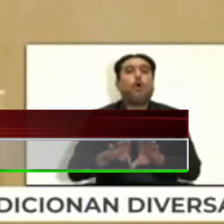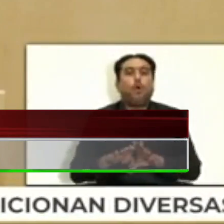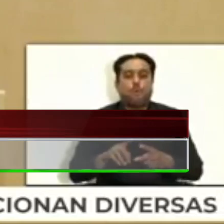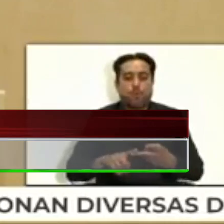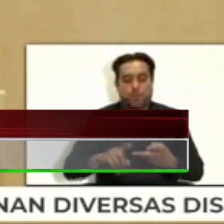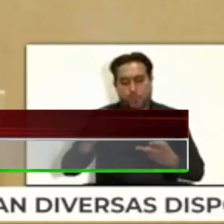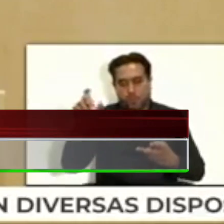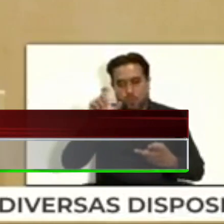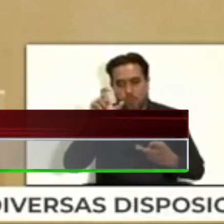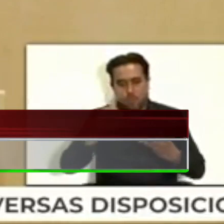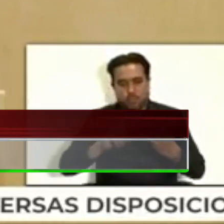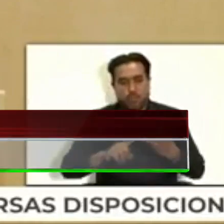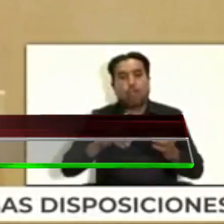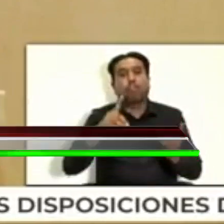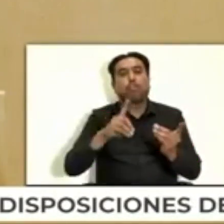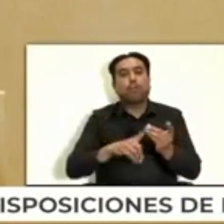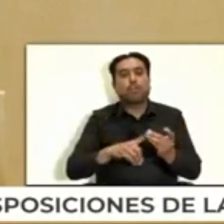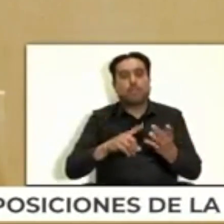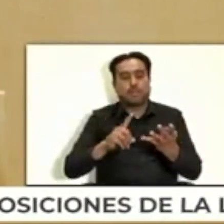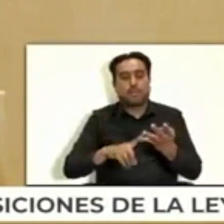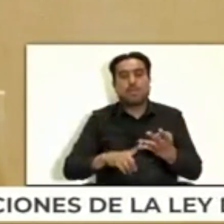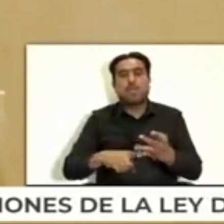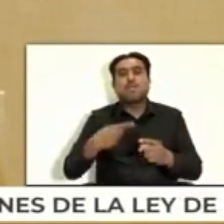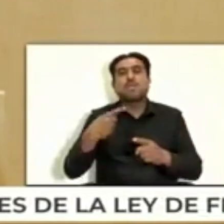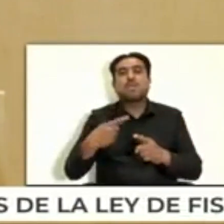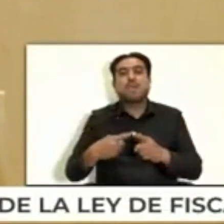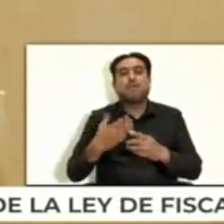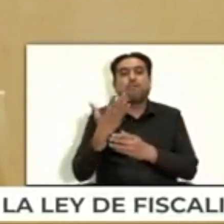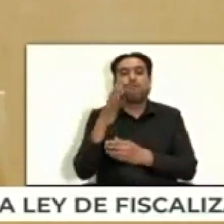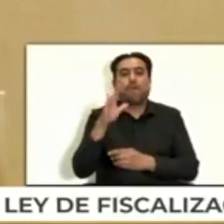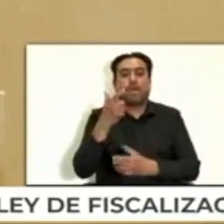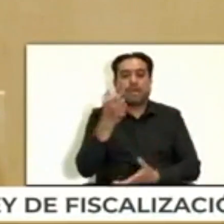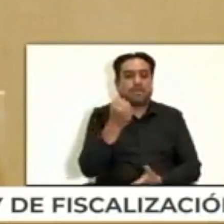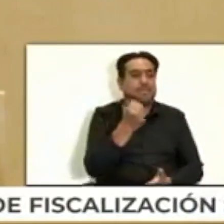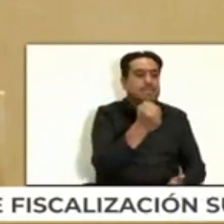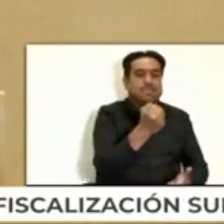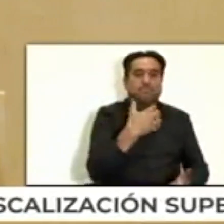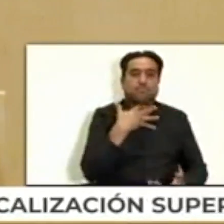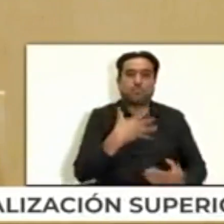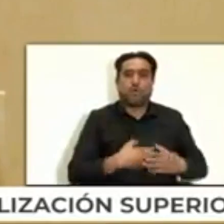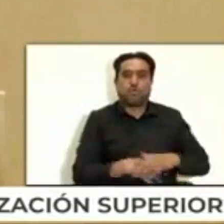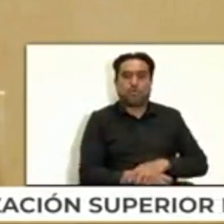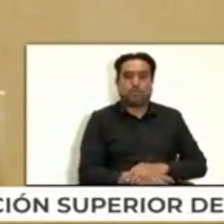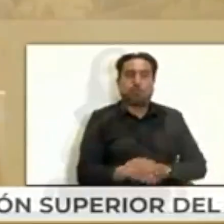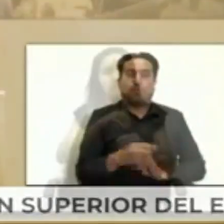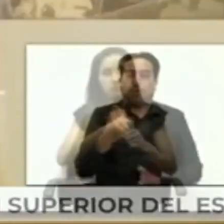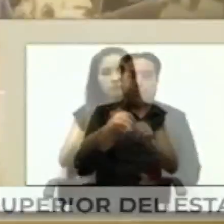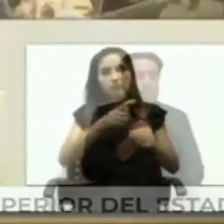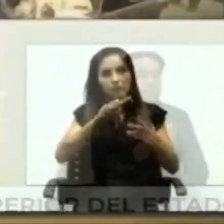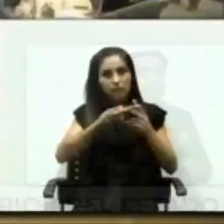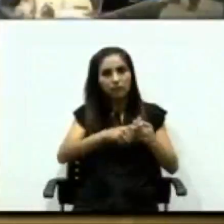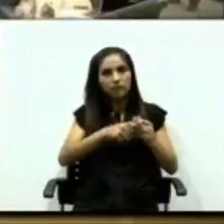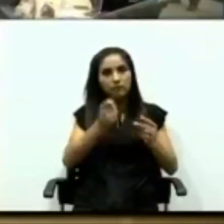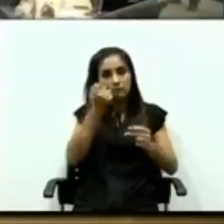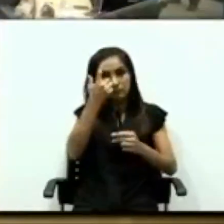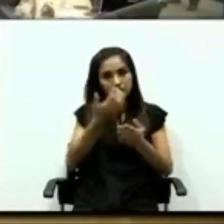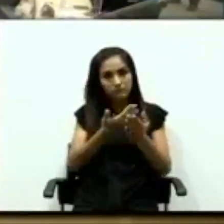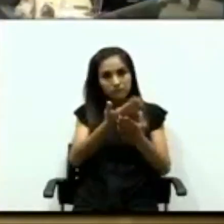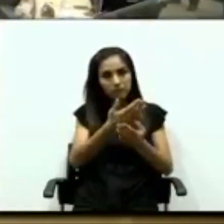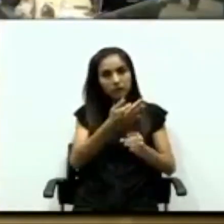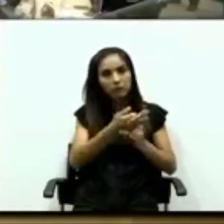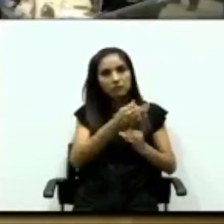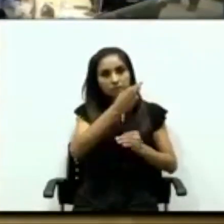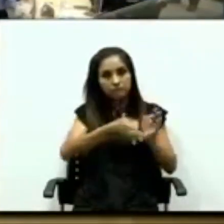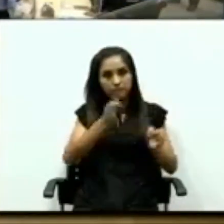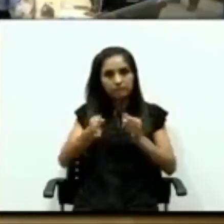cuándo, dónde y quién hizo mal uso de los recursos o en qué momento se desvió ese recurso. La congresista